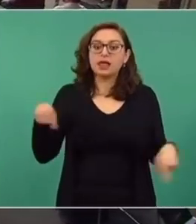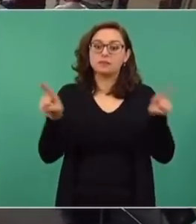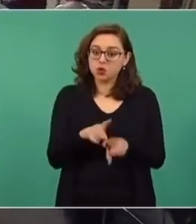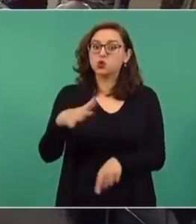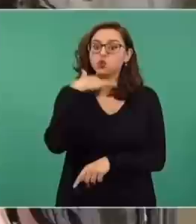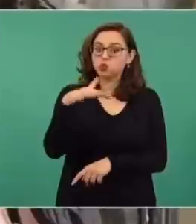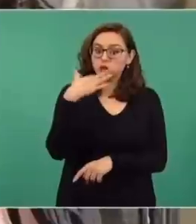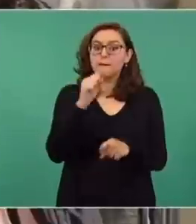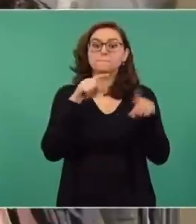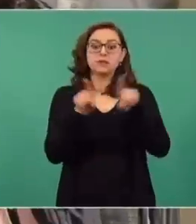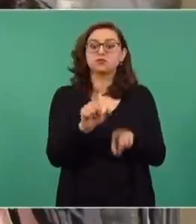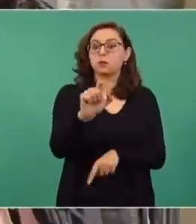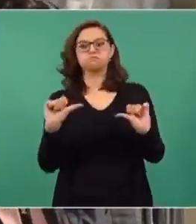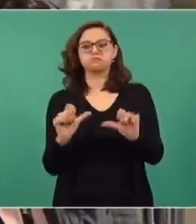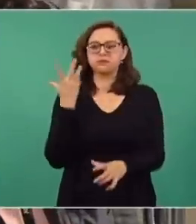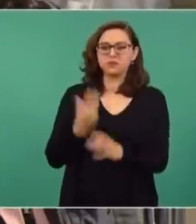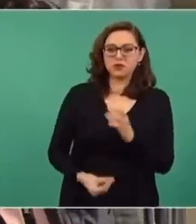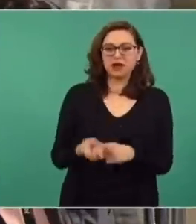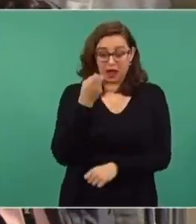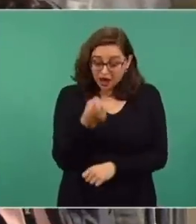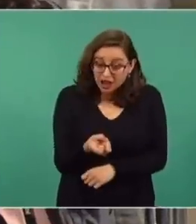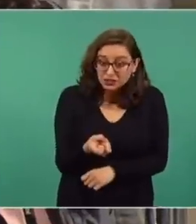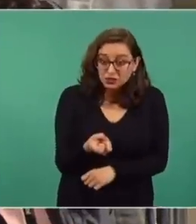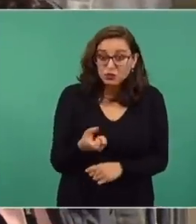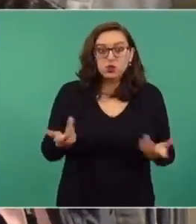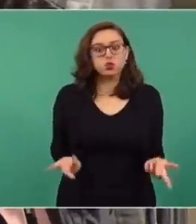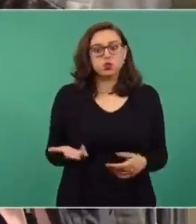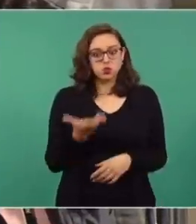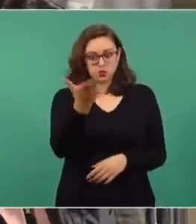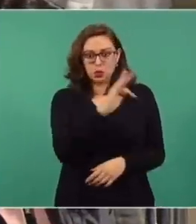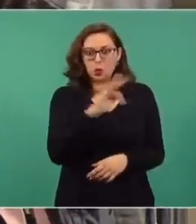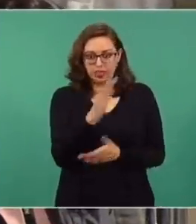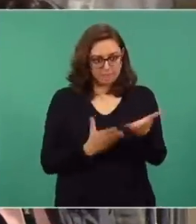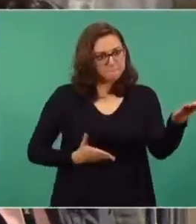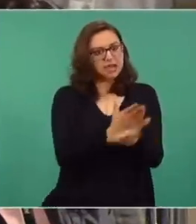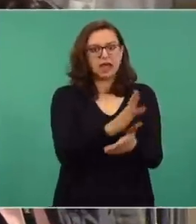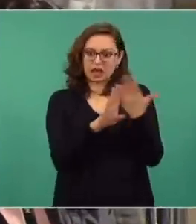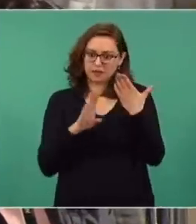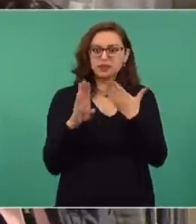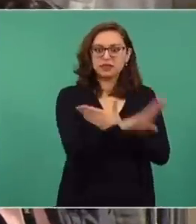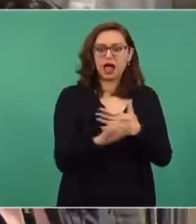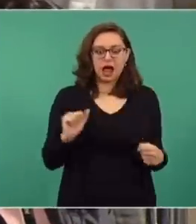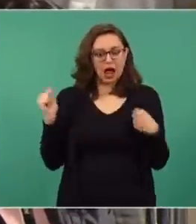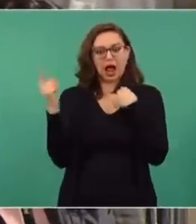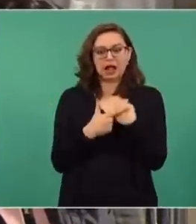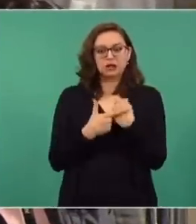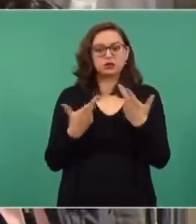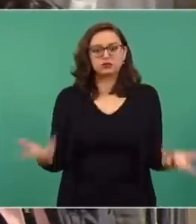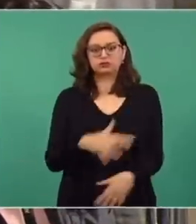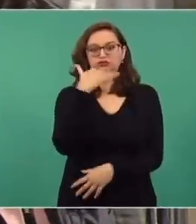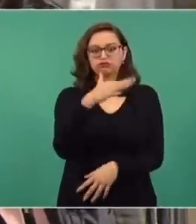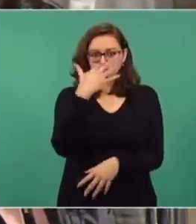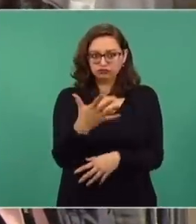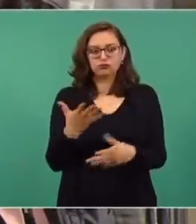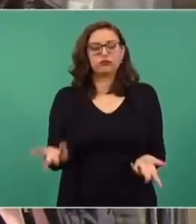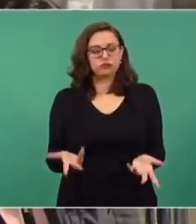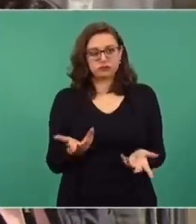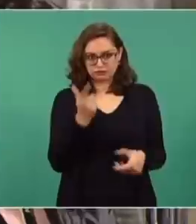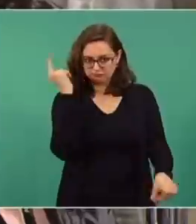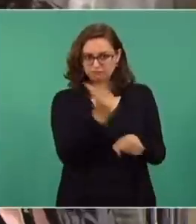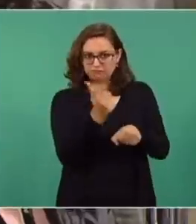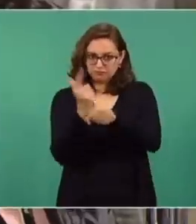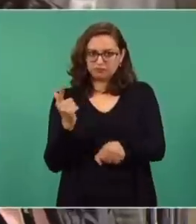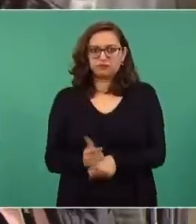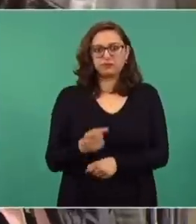otros 20 funcionarios de Padres, un caso de tortura. Es lo que se pretende, que si usted puede evitar eso, haciendo contra la corrupción y la impunidad que está pasando en